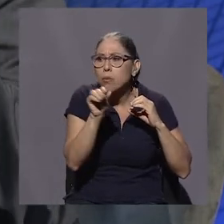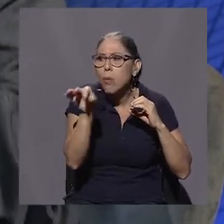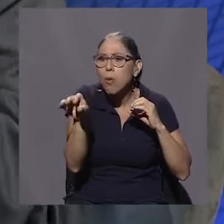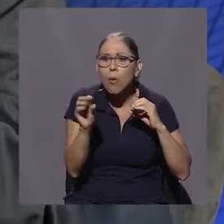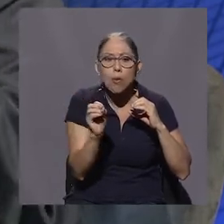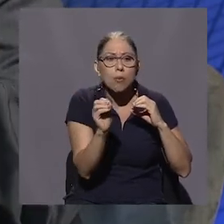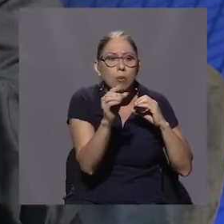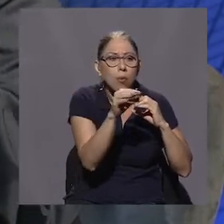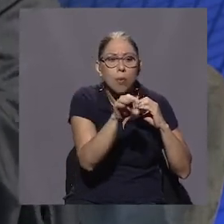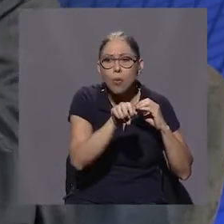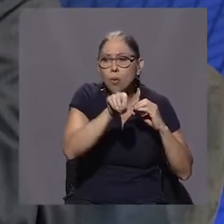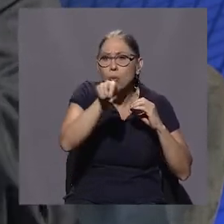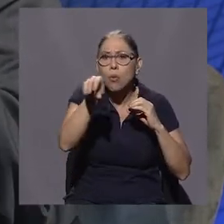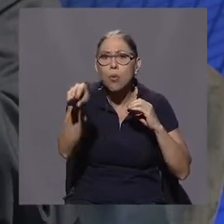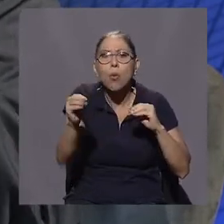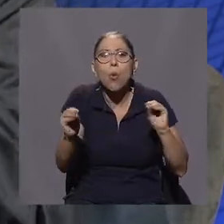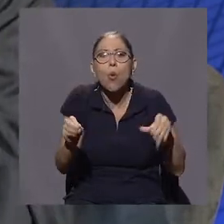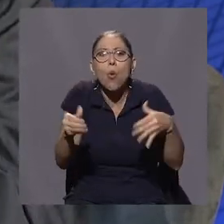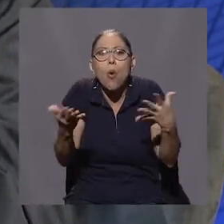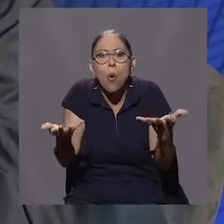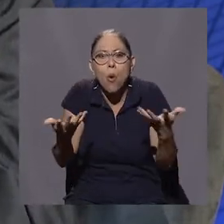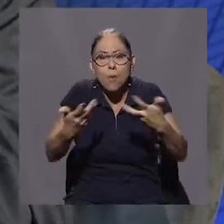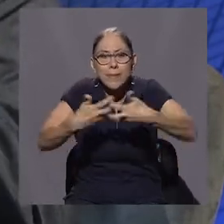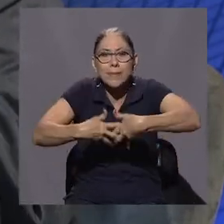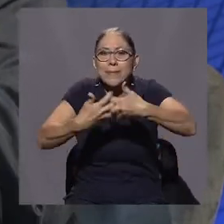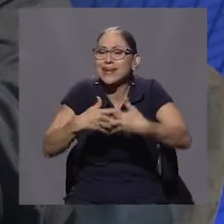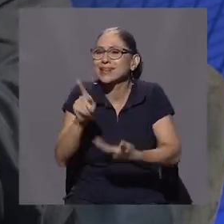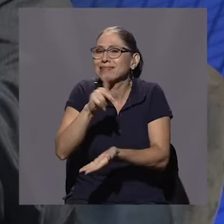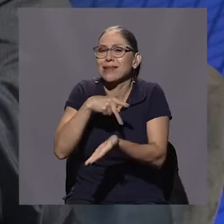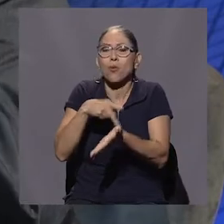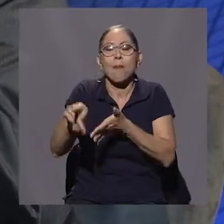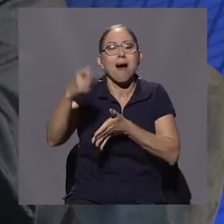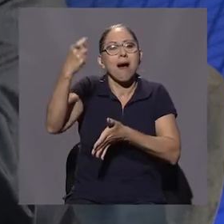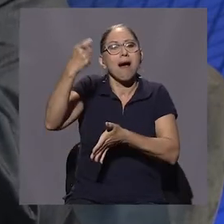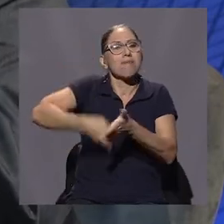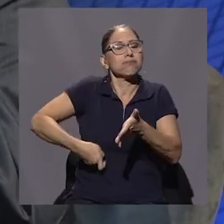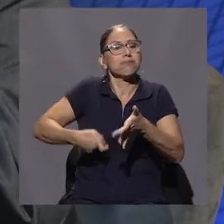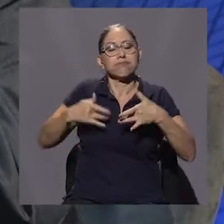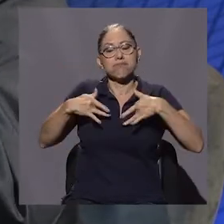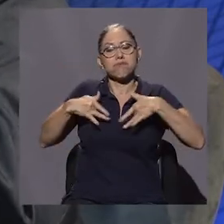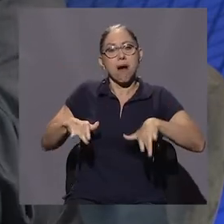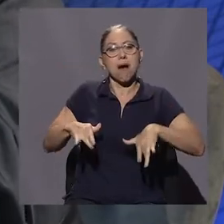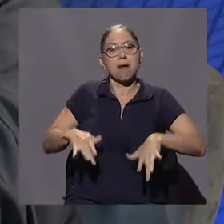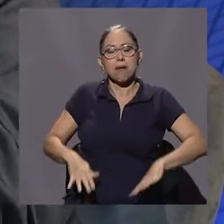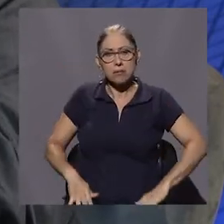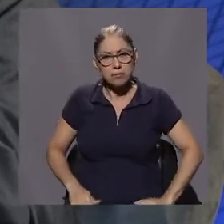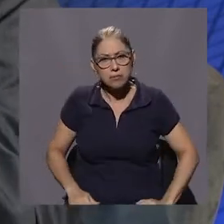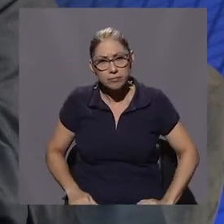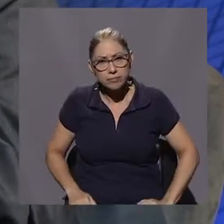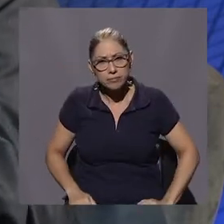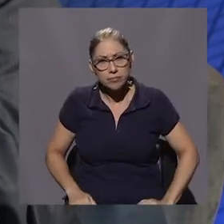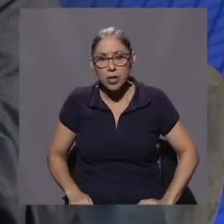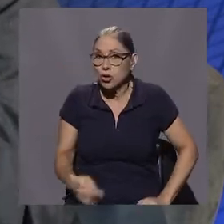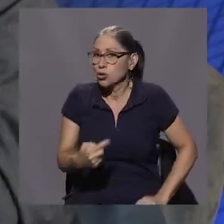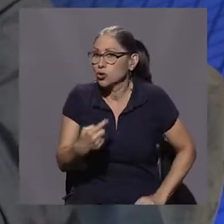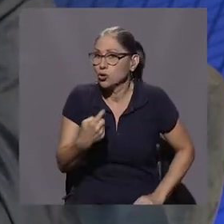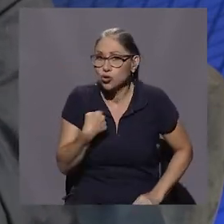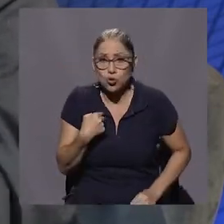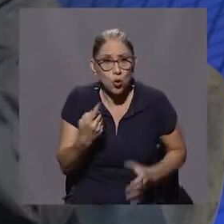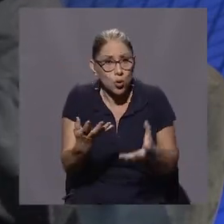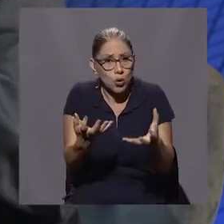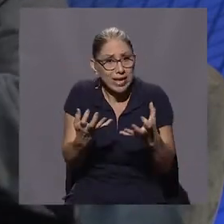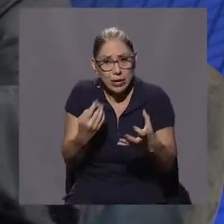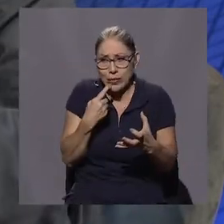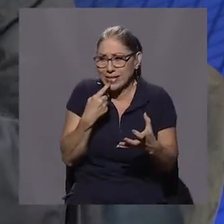estos enormes y grandes evasores. Yo no quiero dejar, por supuesto, porque no es mi intención, ni lo